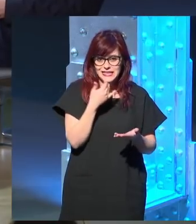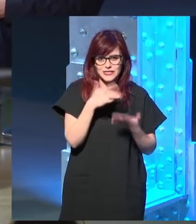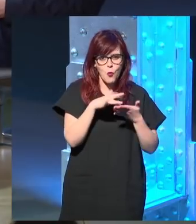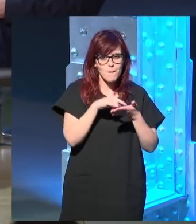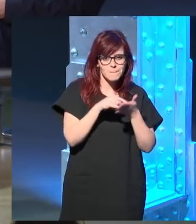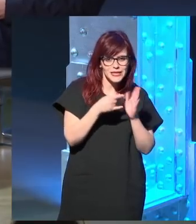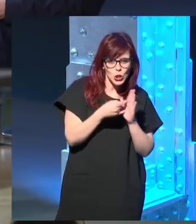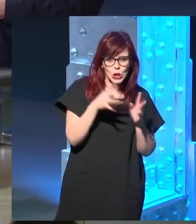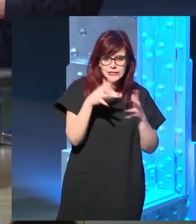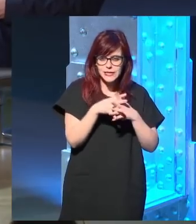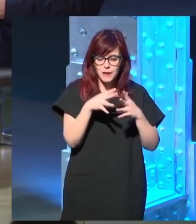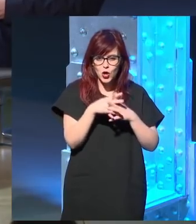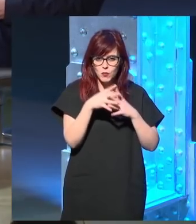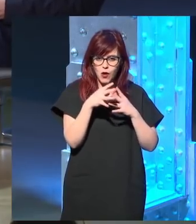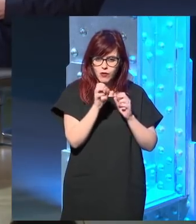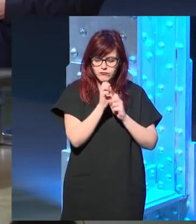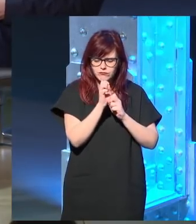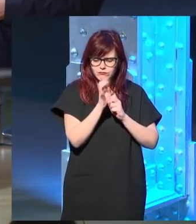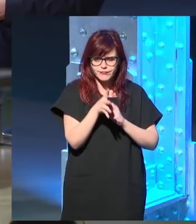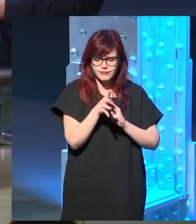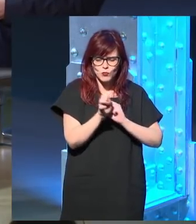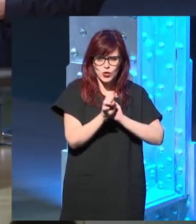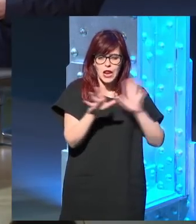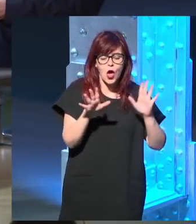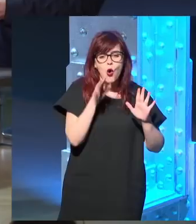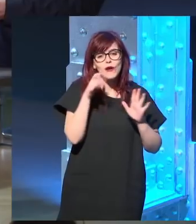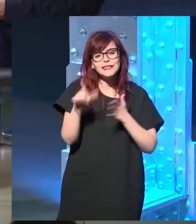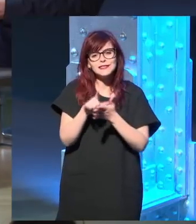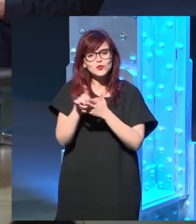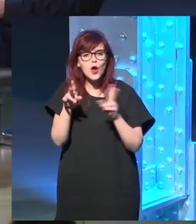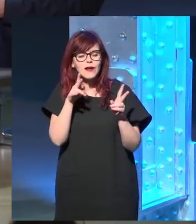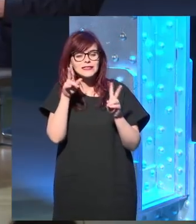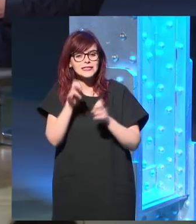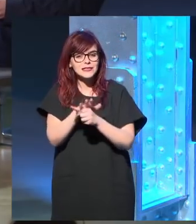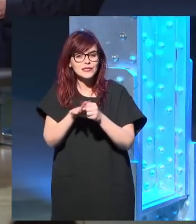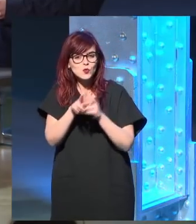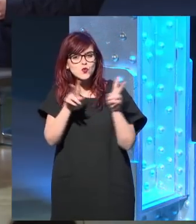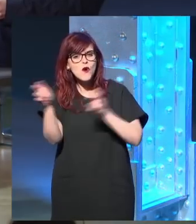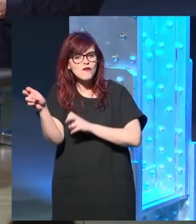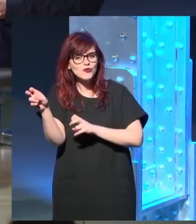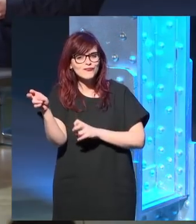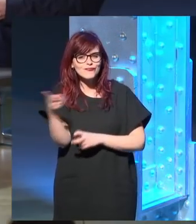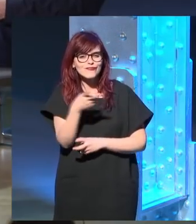método y con un esquema y esa literatura de lo nuevo? Sí.